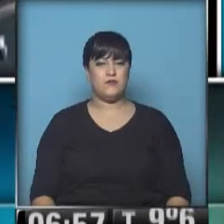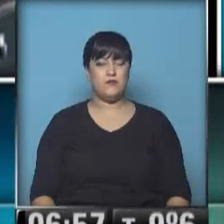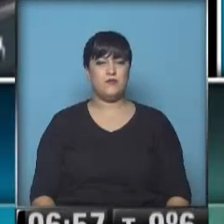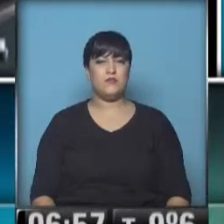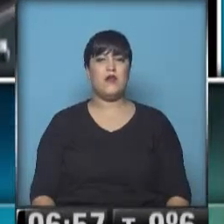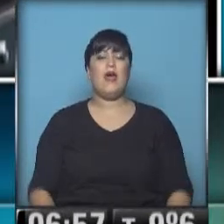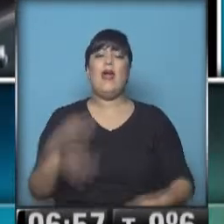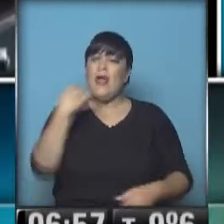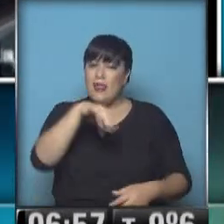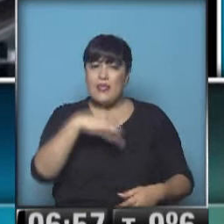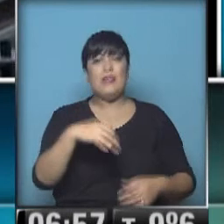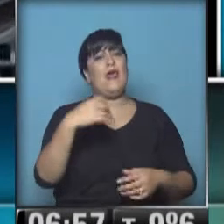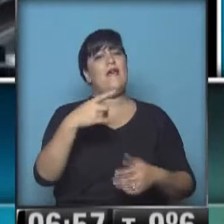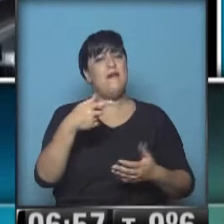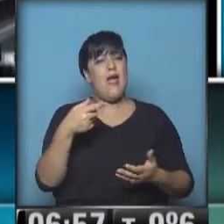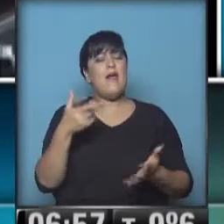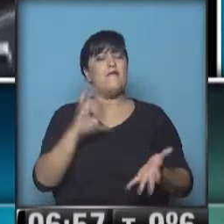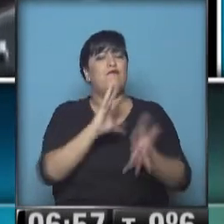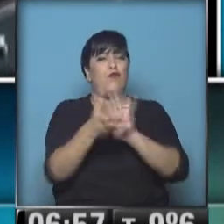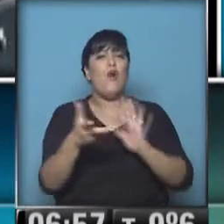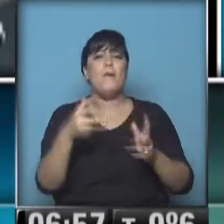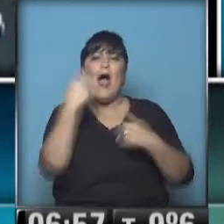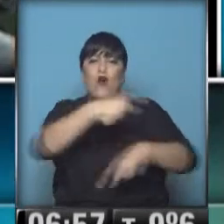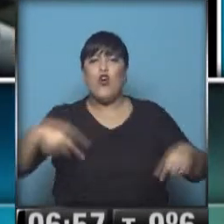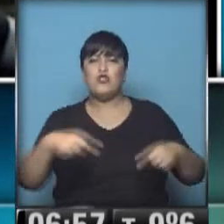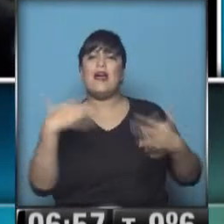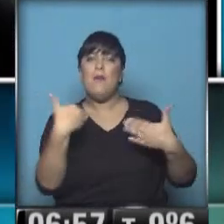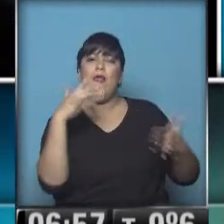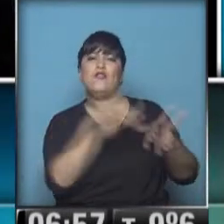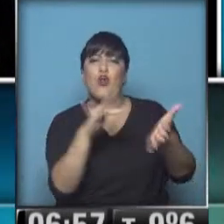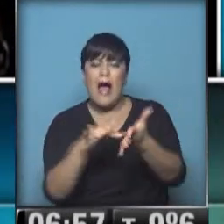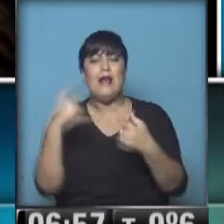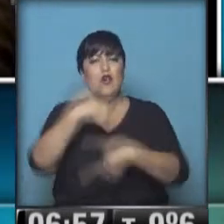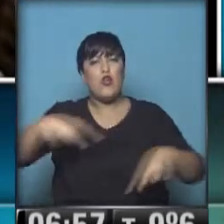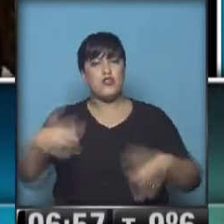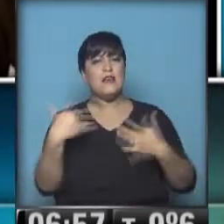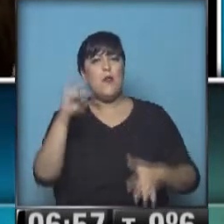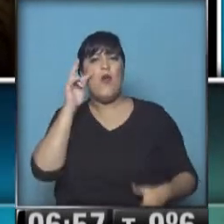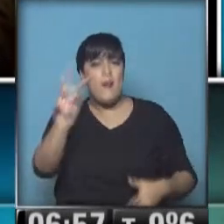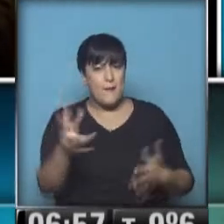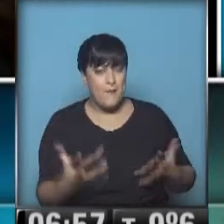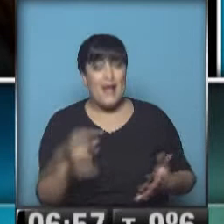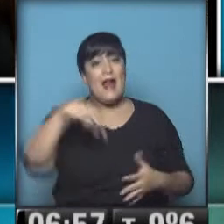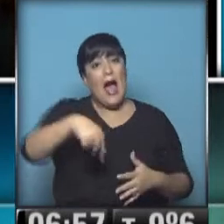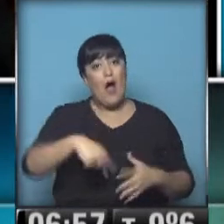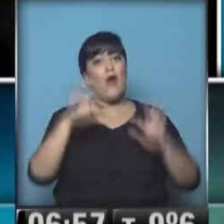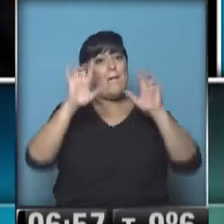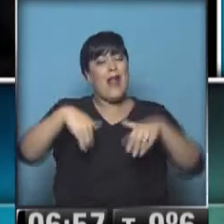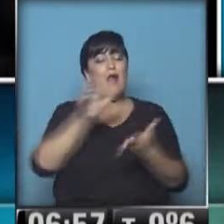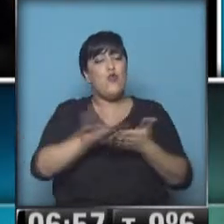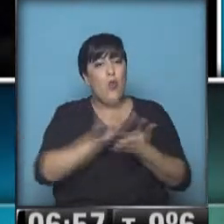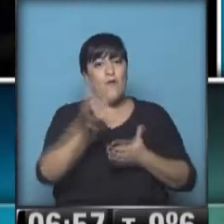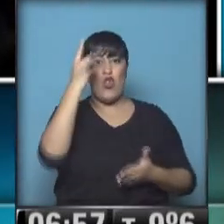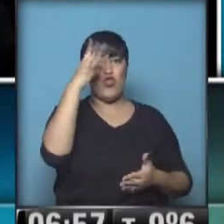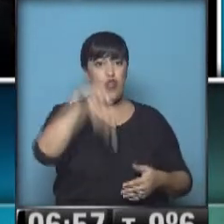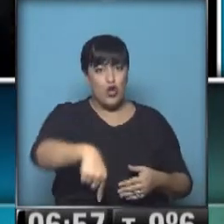Hay que invertir en cosas que se tocan y se ven. La presidenta Cristina Fernández anunció el plan Ahora 12, destinado a reactivar el